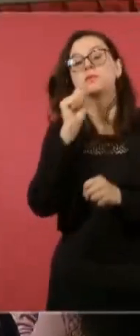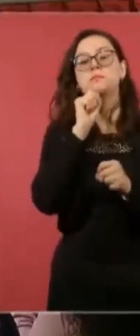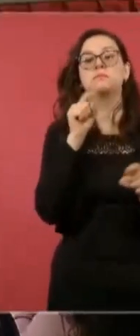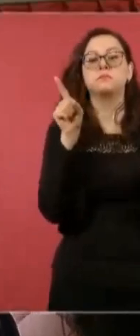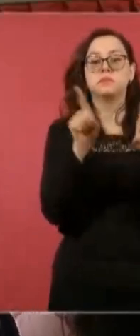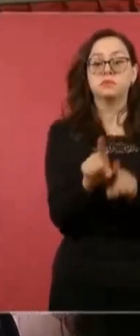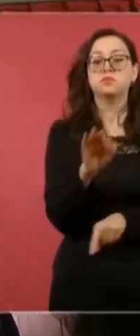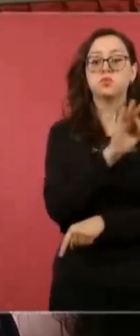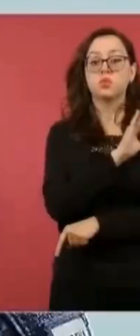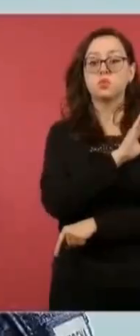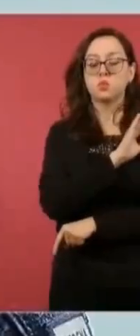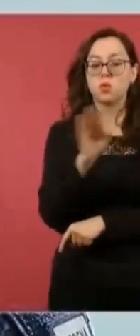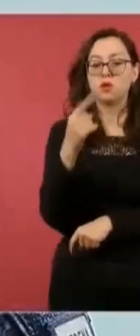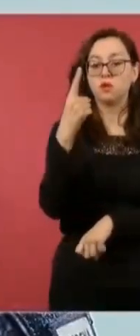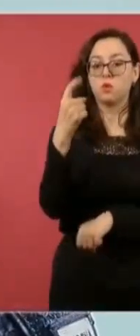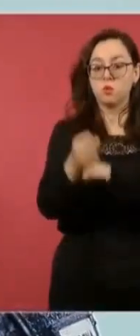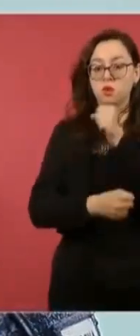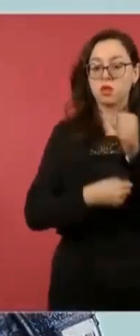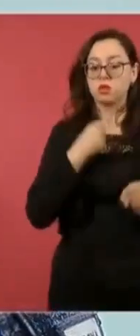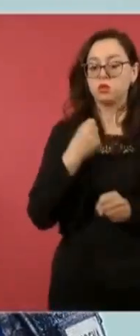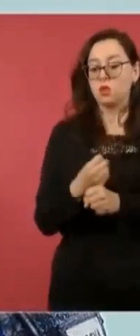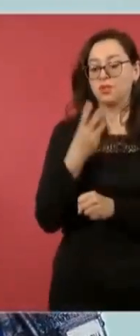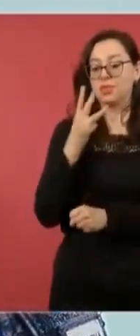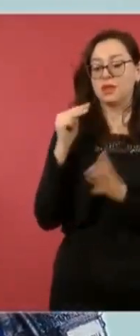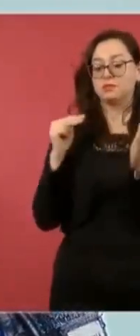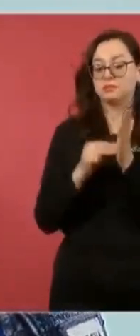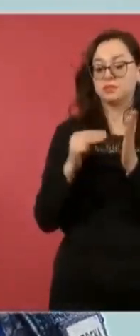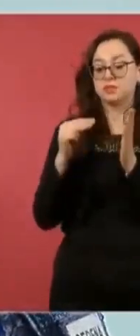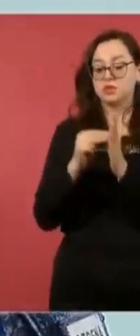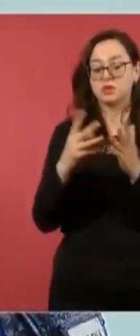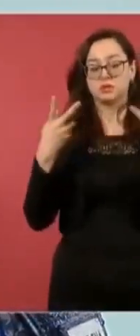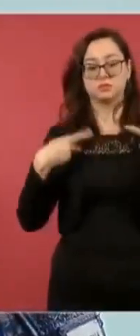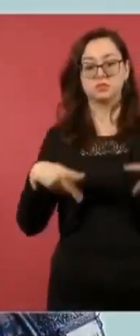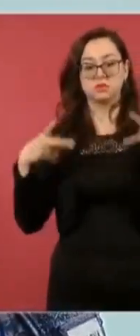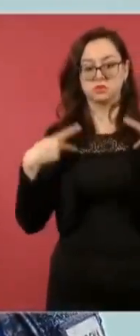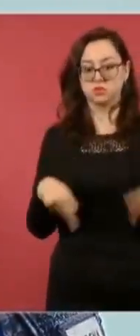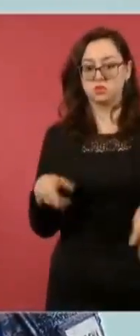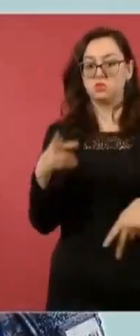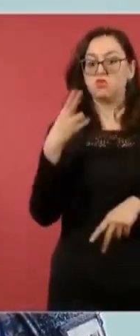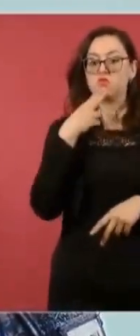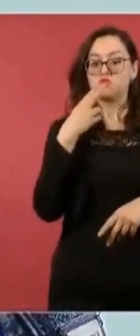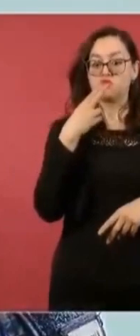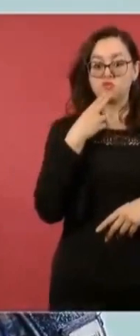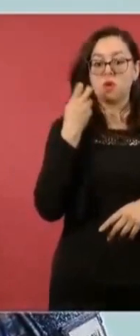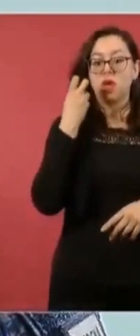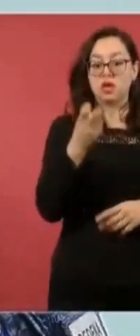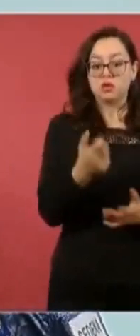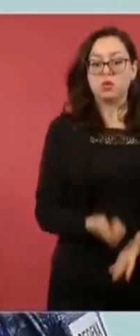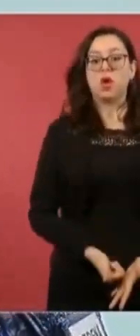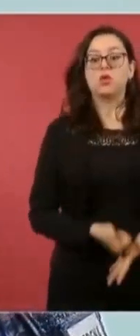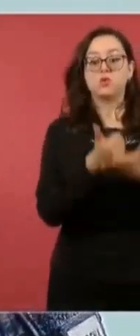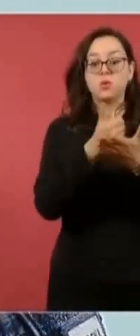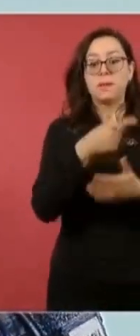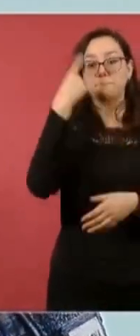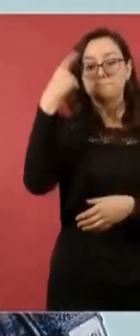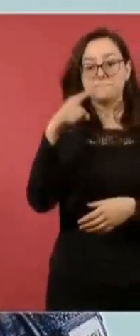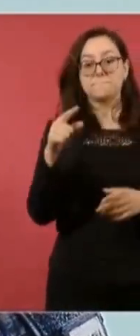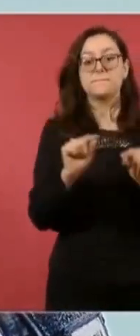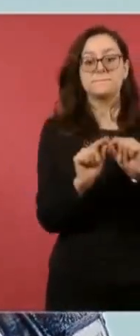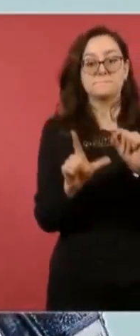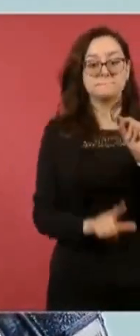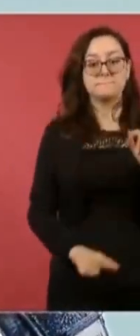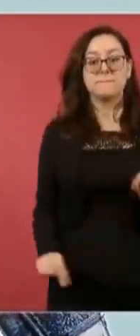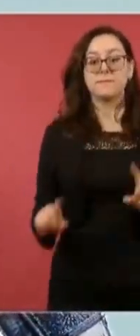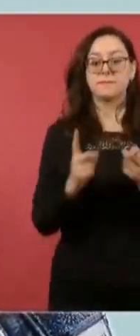tres millones de pasajeros al año. Con esto, se contribuye al desarrollo nacional y a generar más de